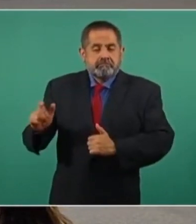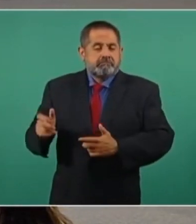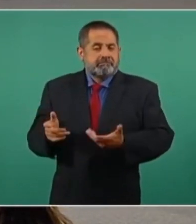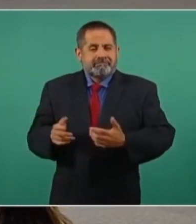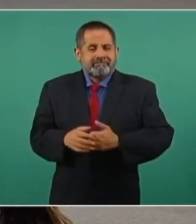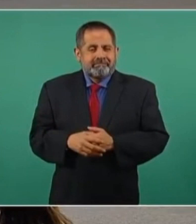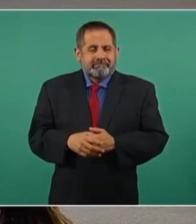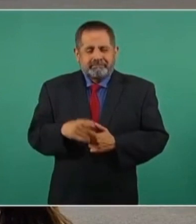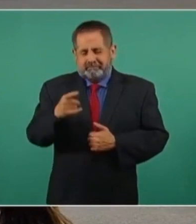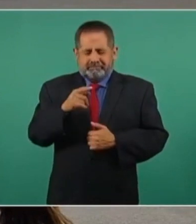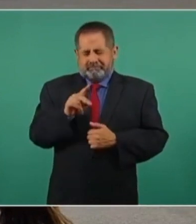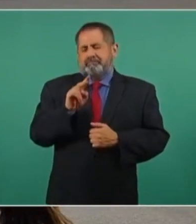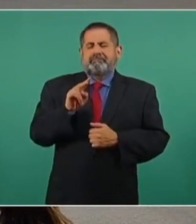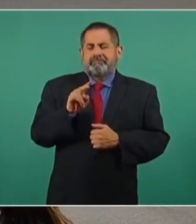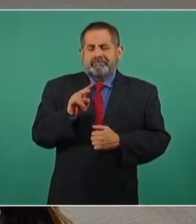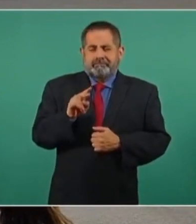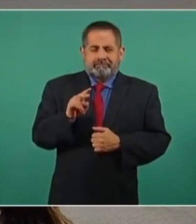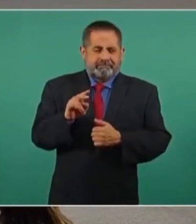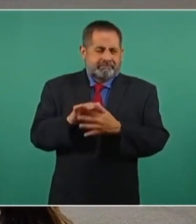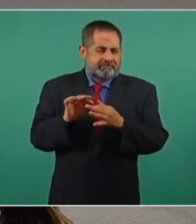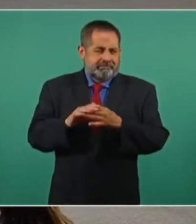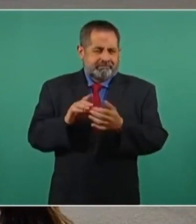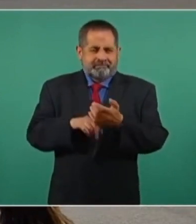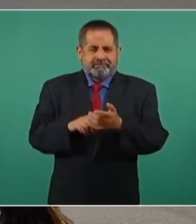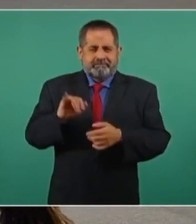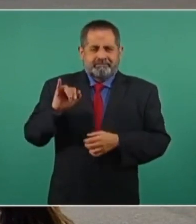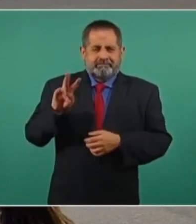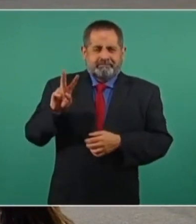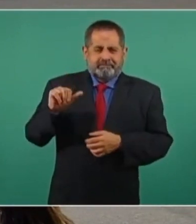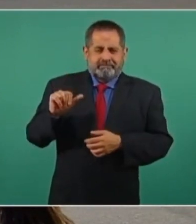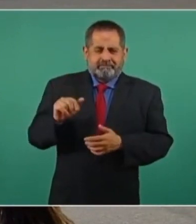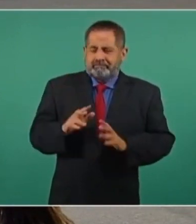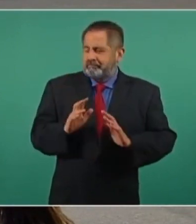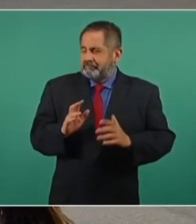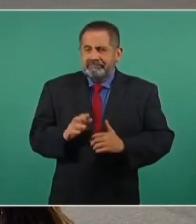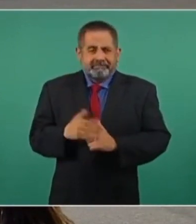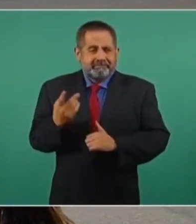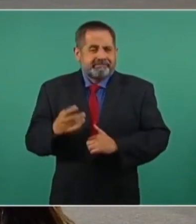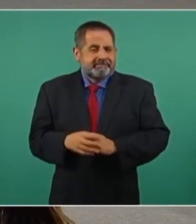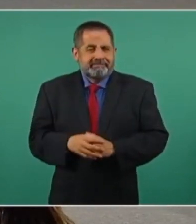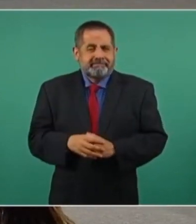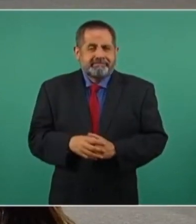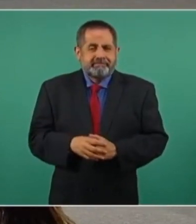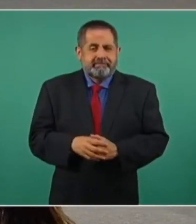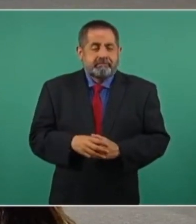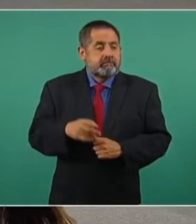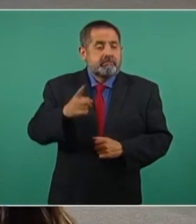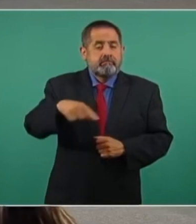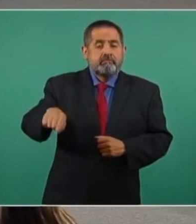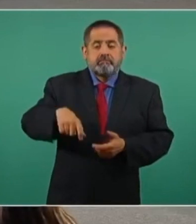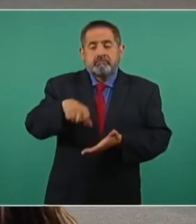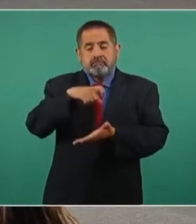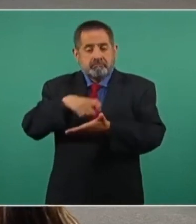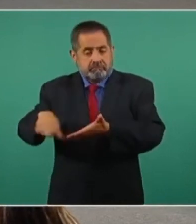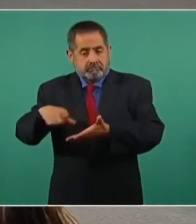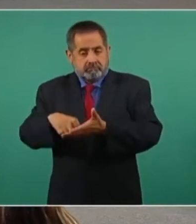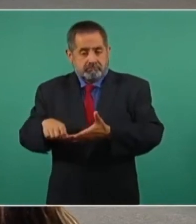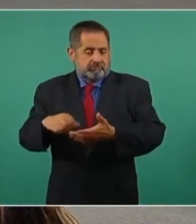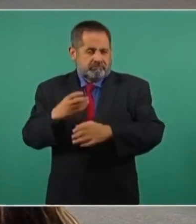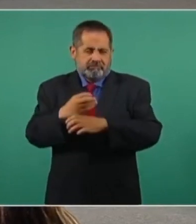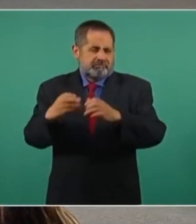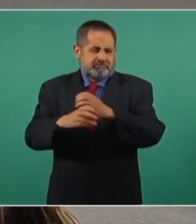Por eso me detuve con el IVA, porque cuando se compra una mercancía